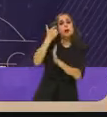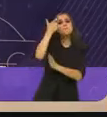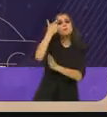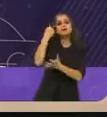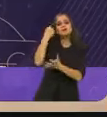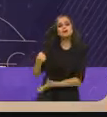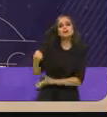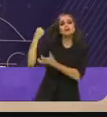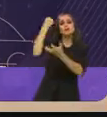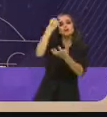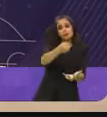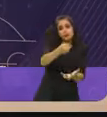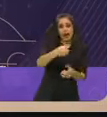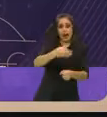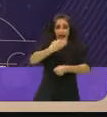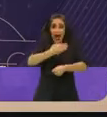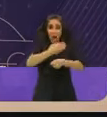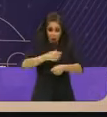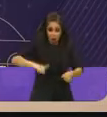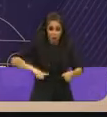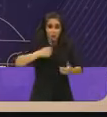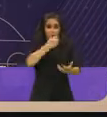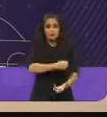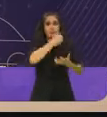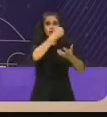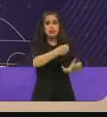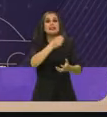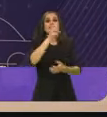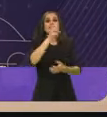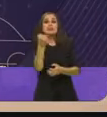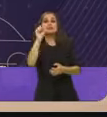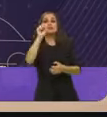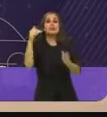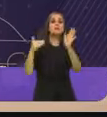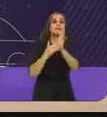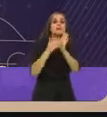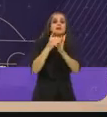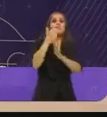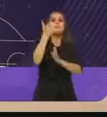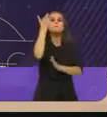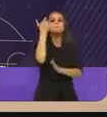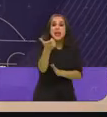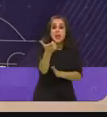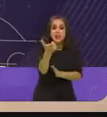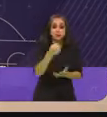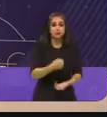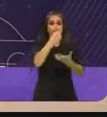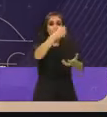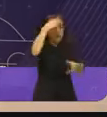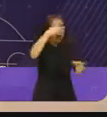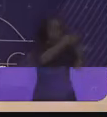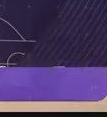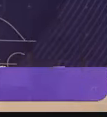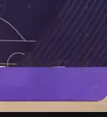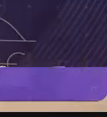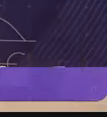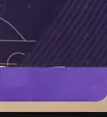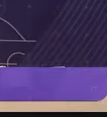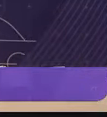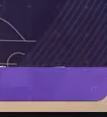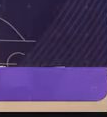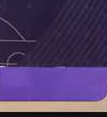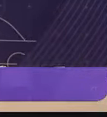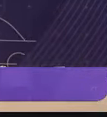y ahora se invirtieron 160 mil millones de pesos solo en obra pública, 40